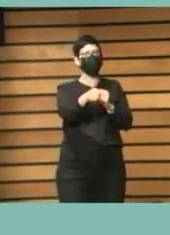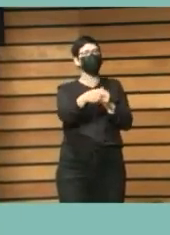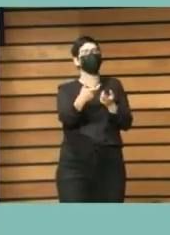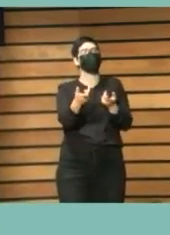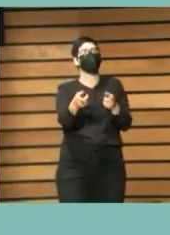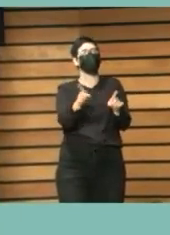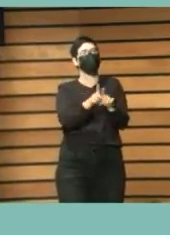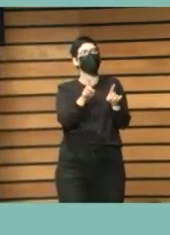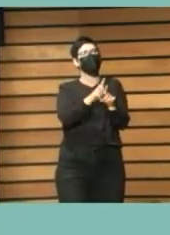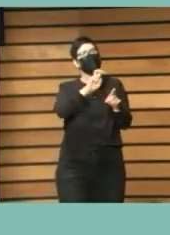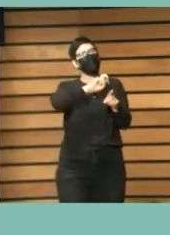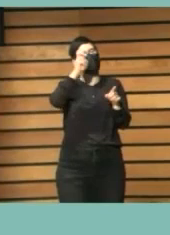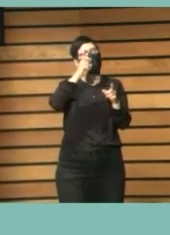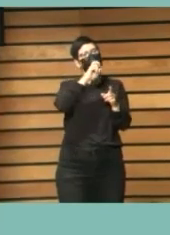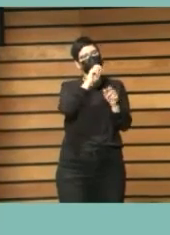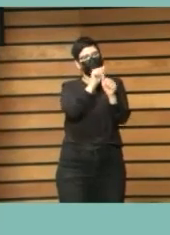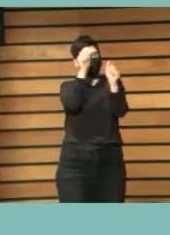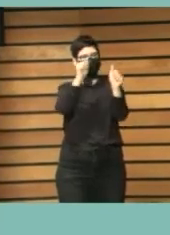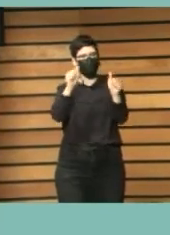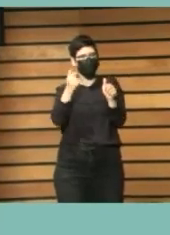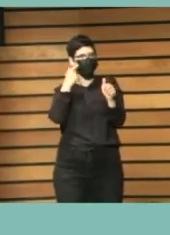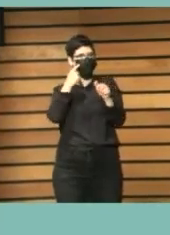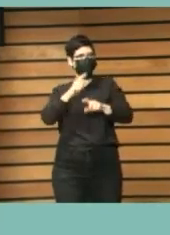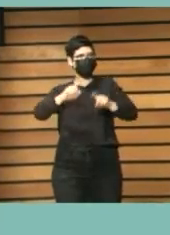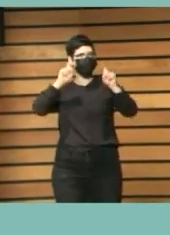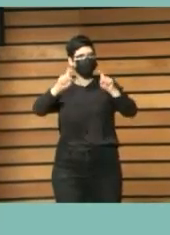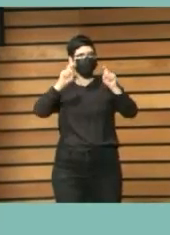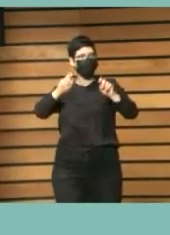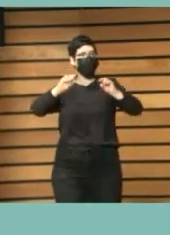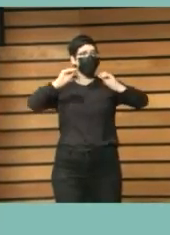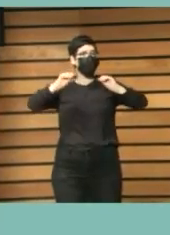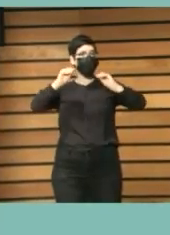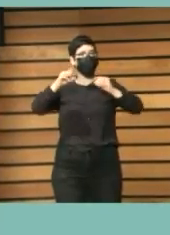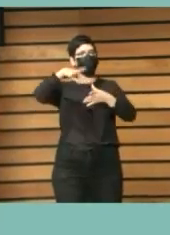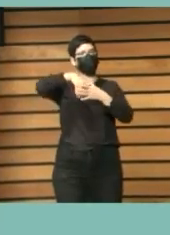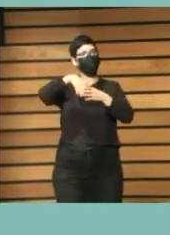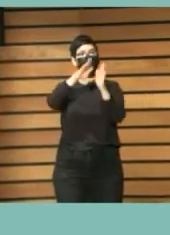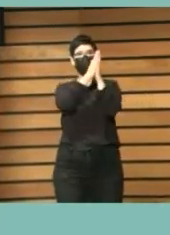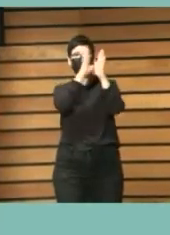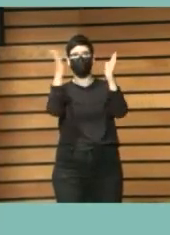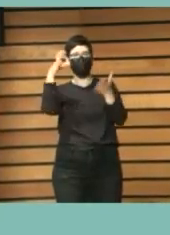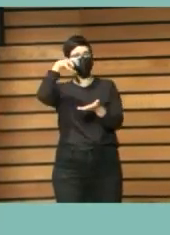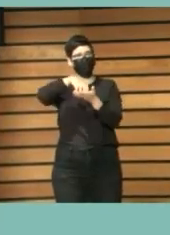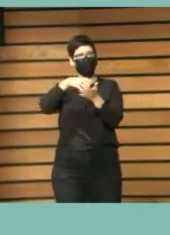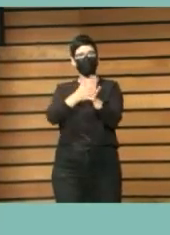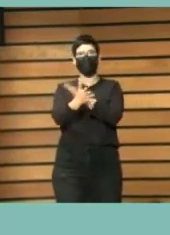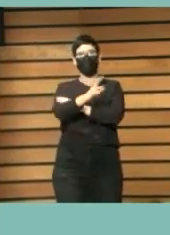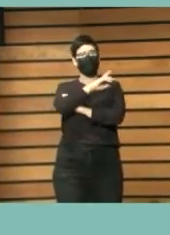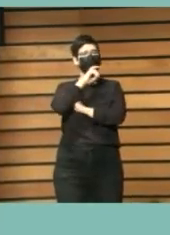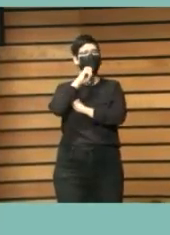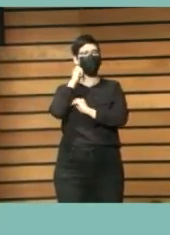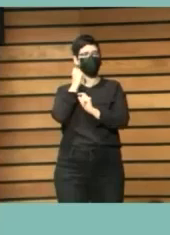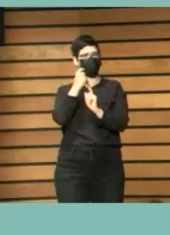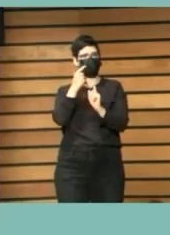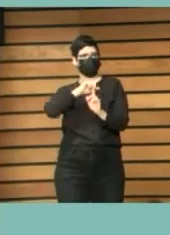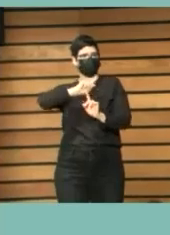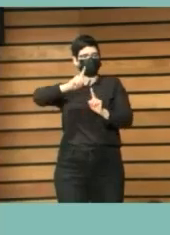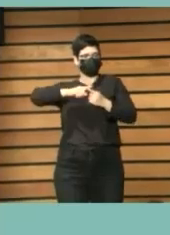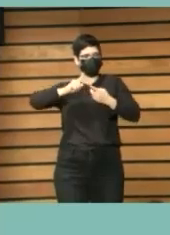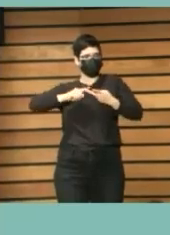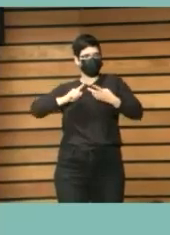enriquece el hacer estas acciones formativas en las bibliotecas puede ser también un valor diferencial porque a veces